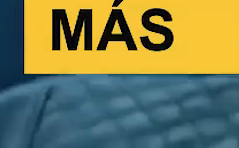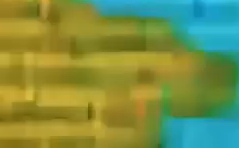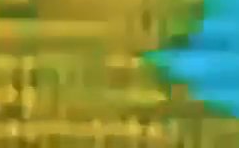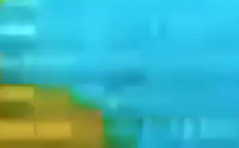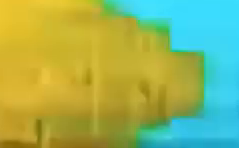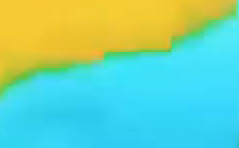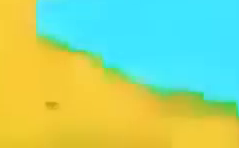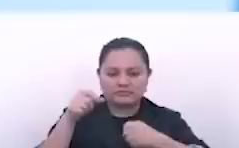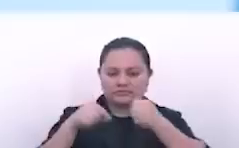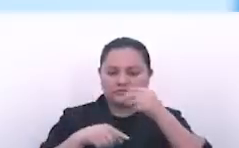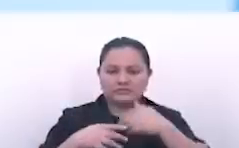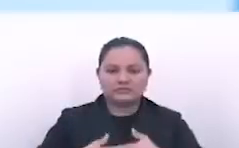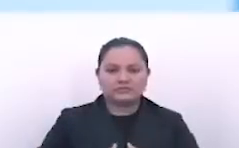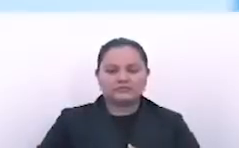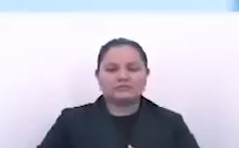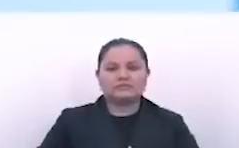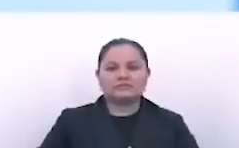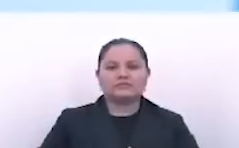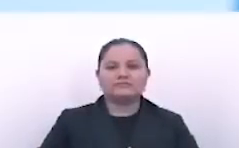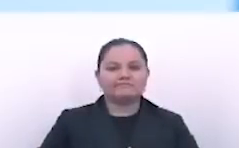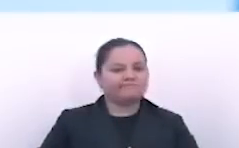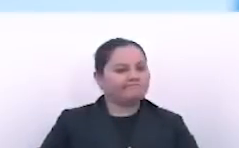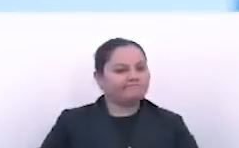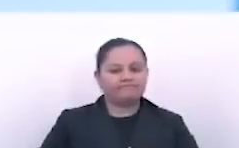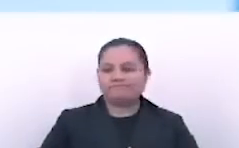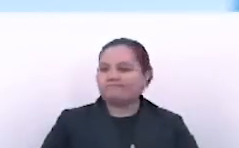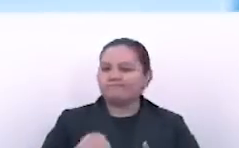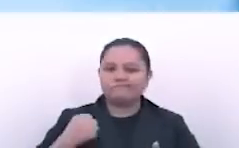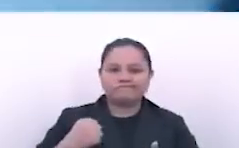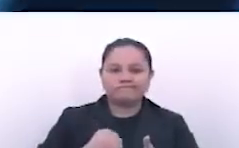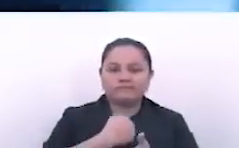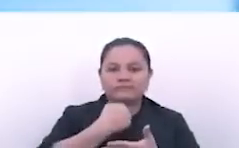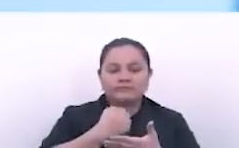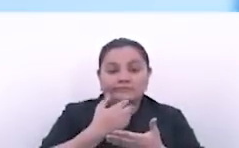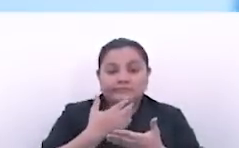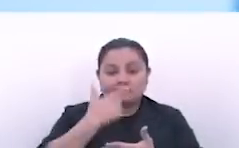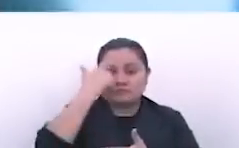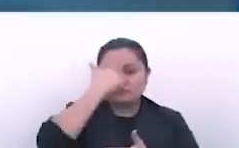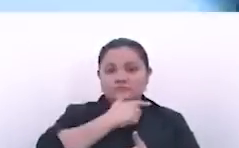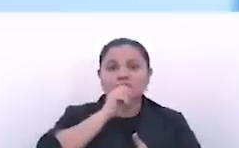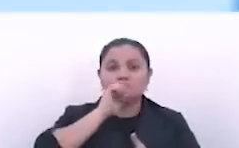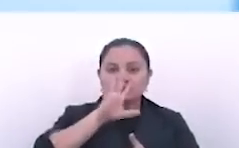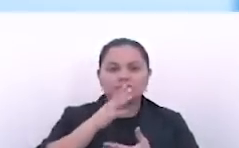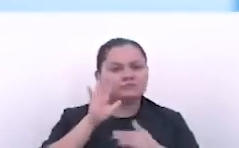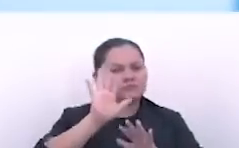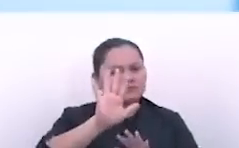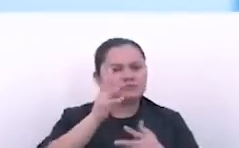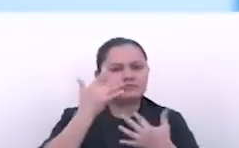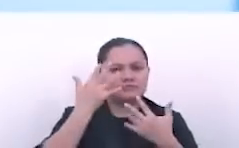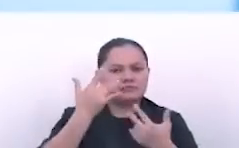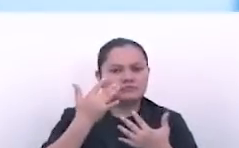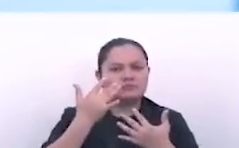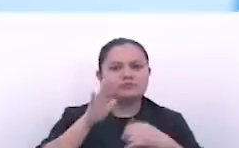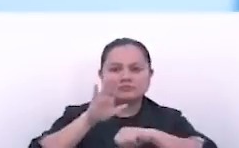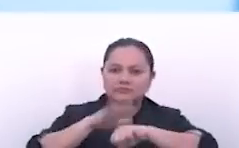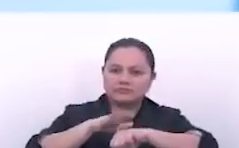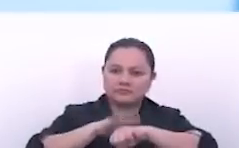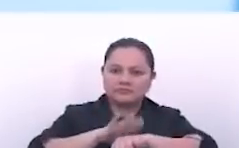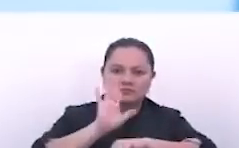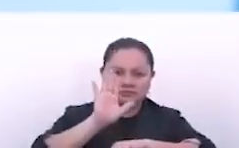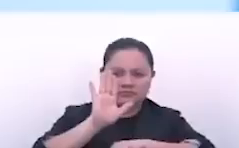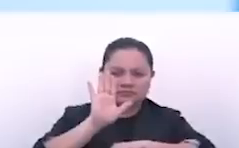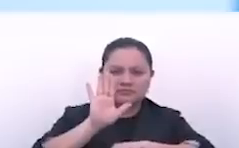tardes. Es lamentable que únicamente le digan que esperen. Hasta nuevo aviso.